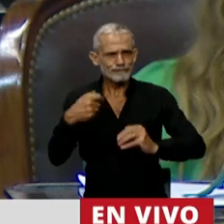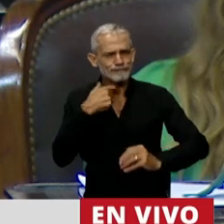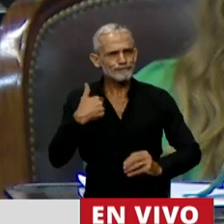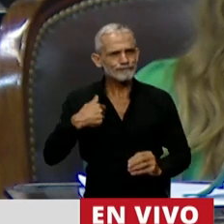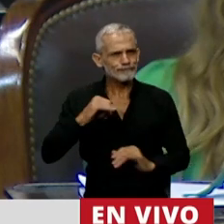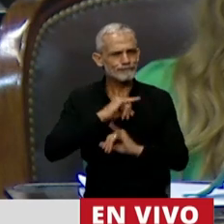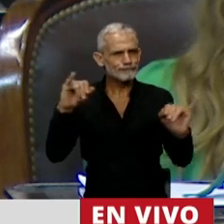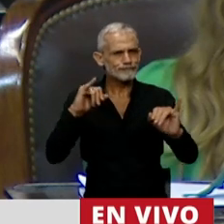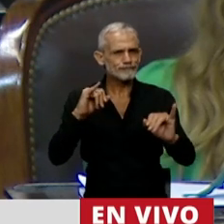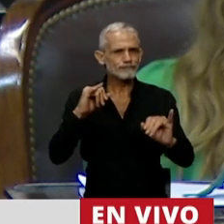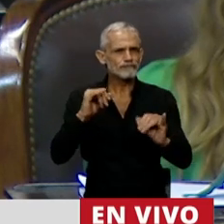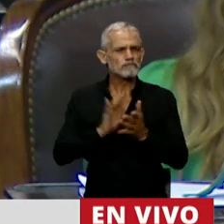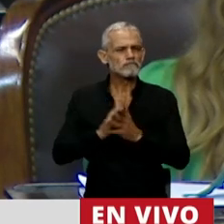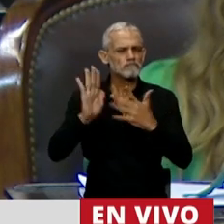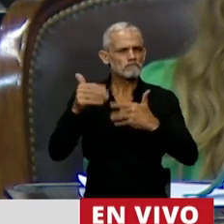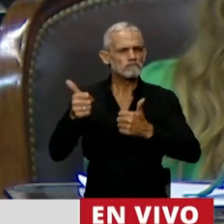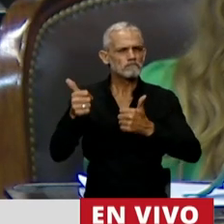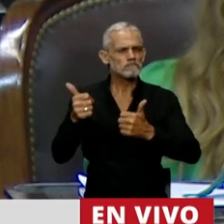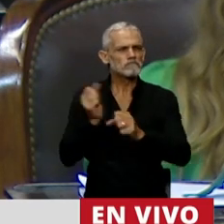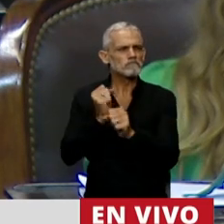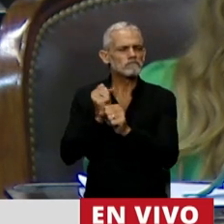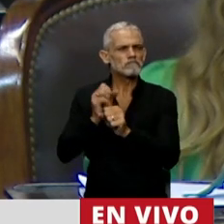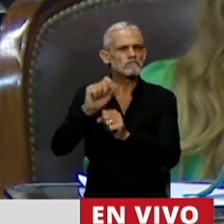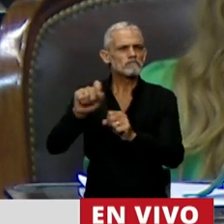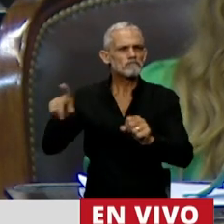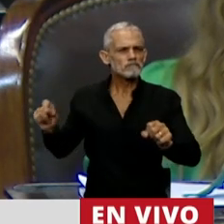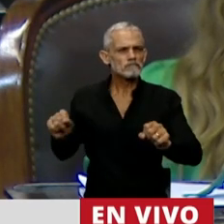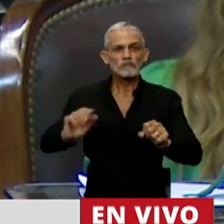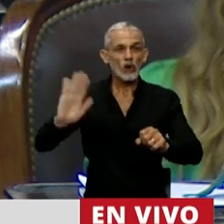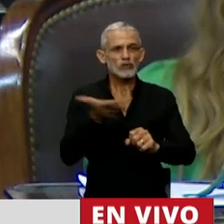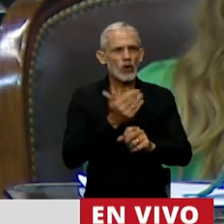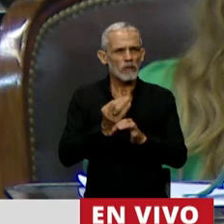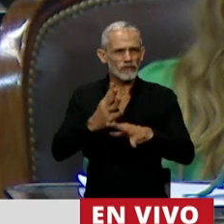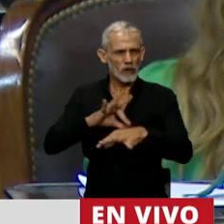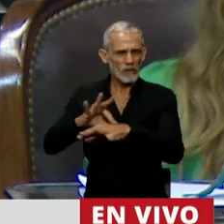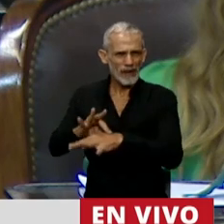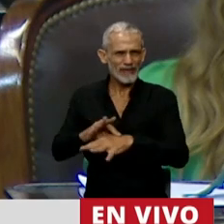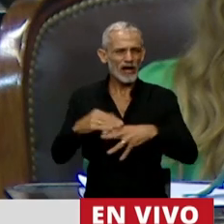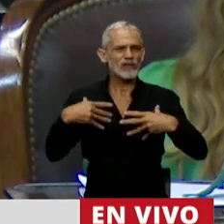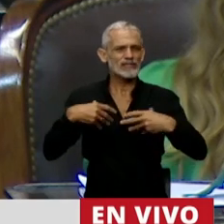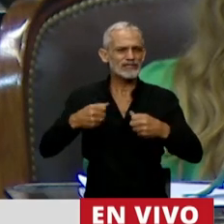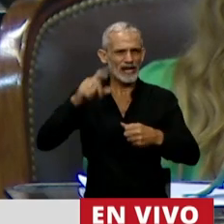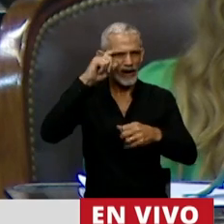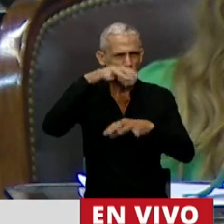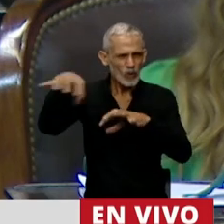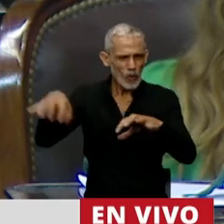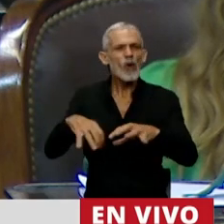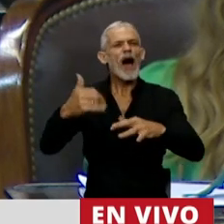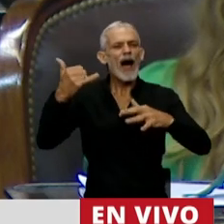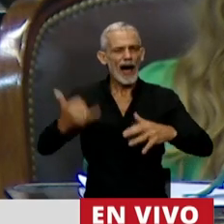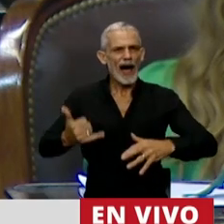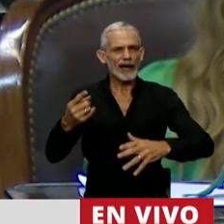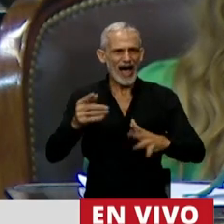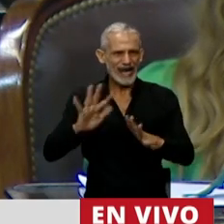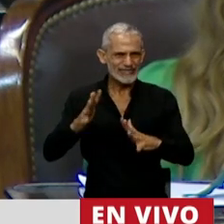reconocer el trabajo que hacen todas las profesionales de salud cuando se presenta